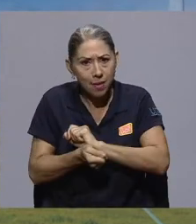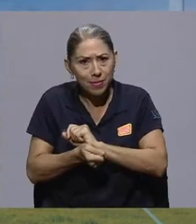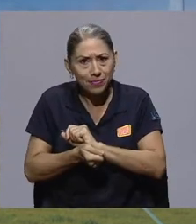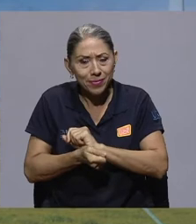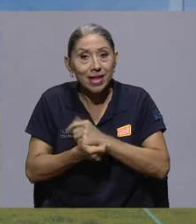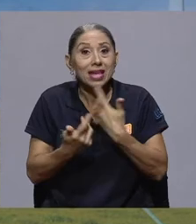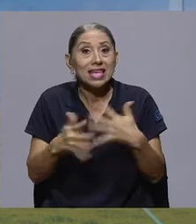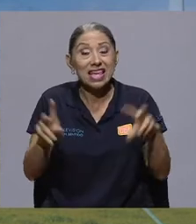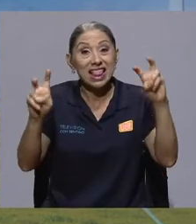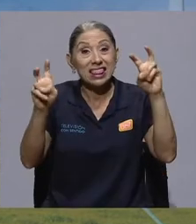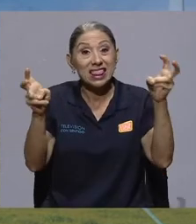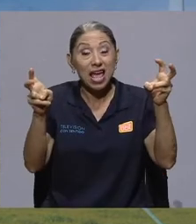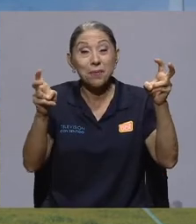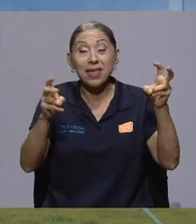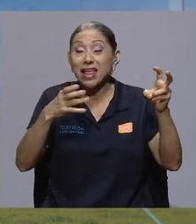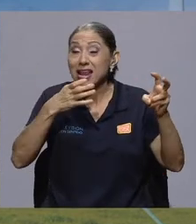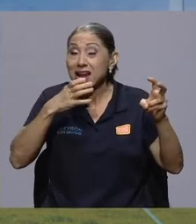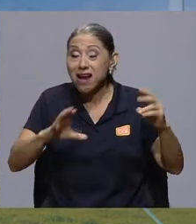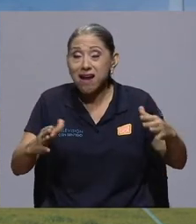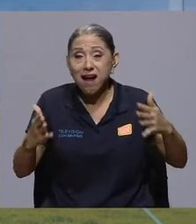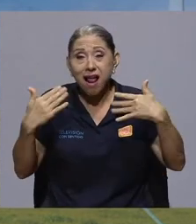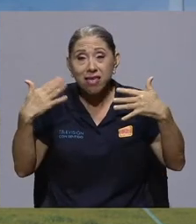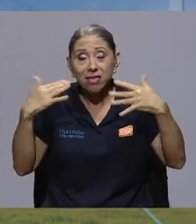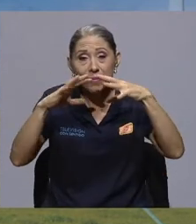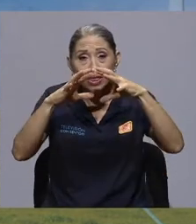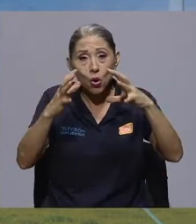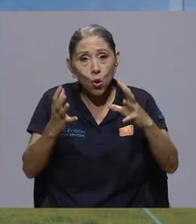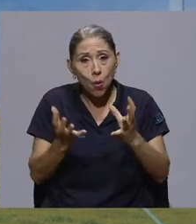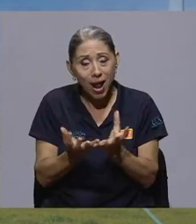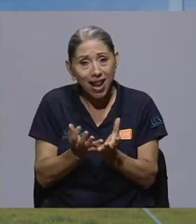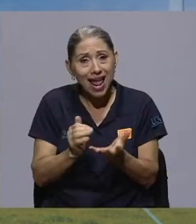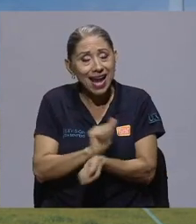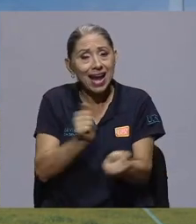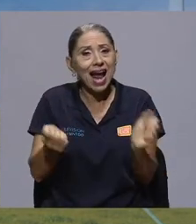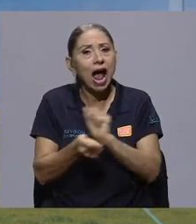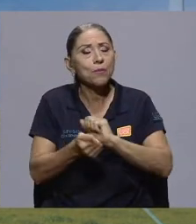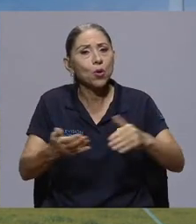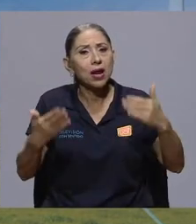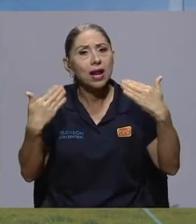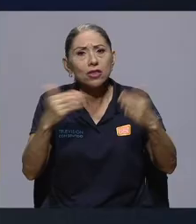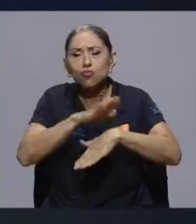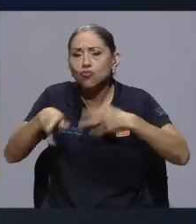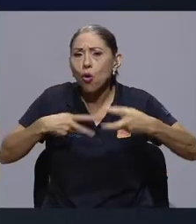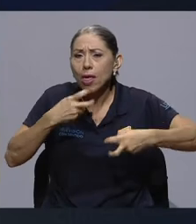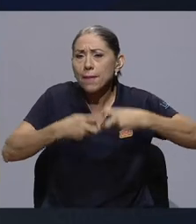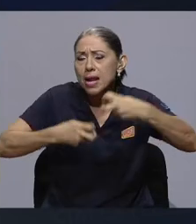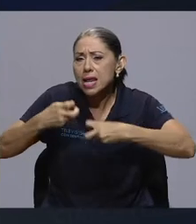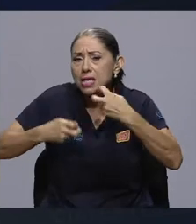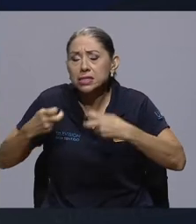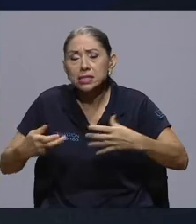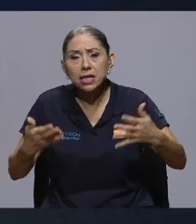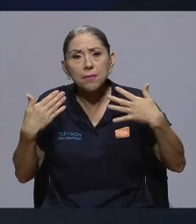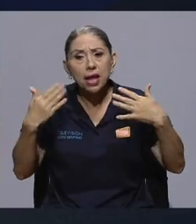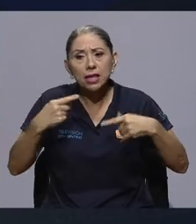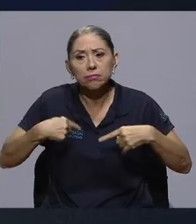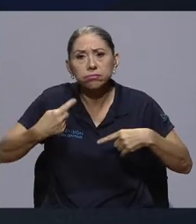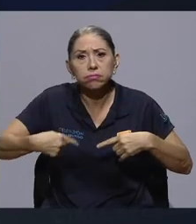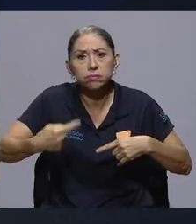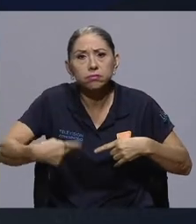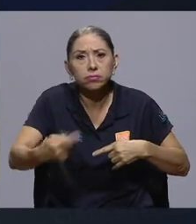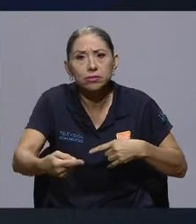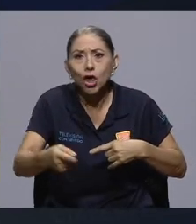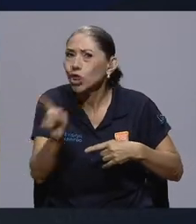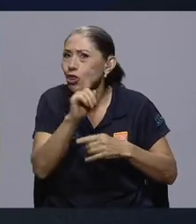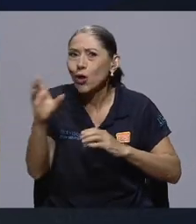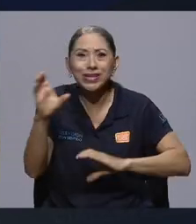calentamiento global, del cambio climático, de toda la crisis climática que se nos viene, no es ciencia